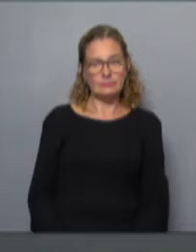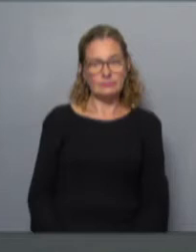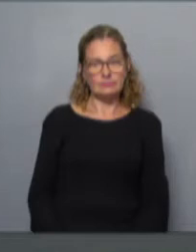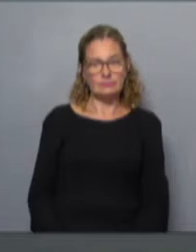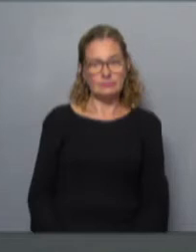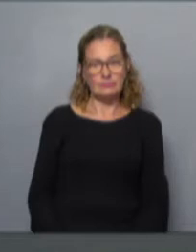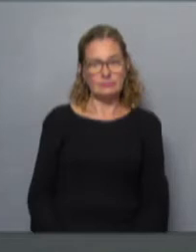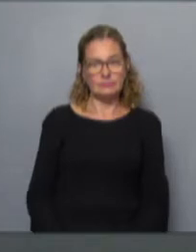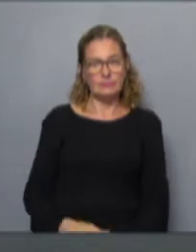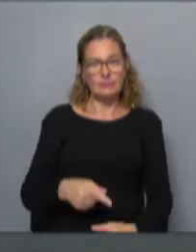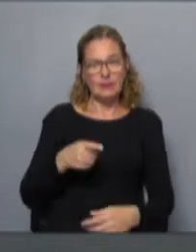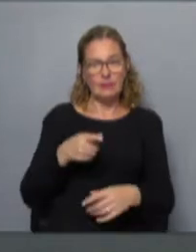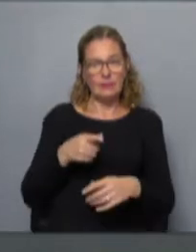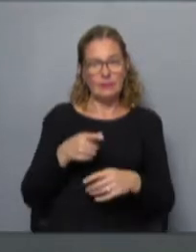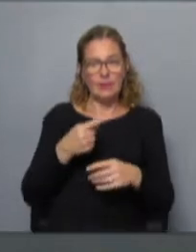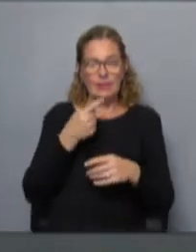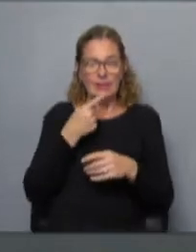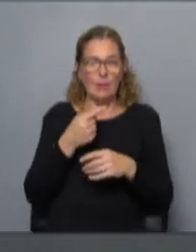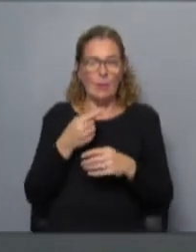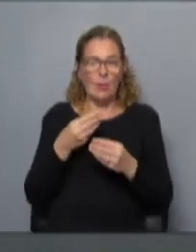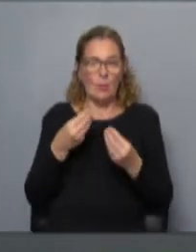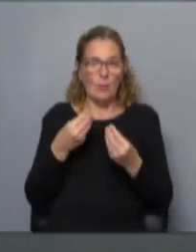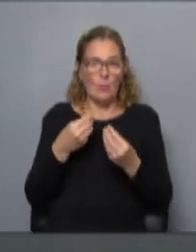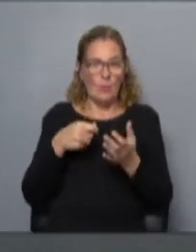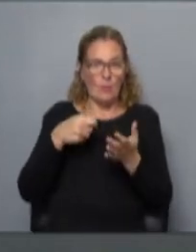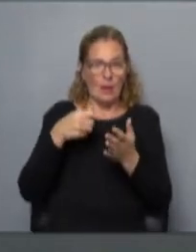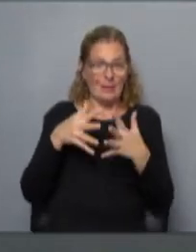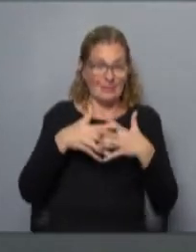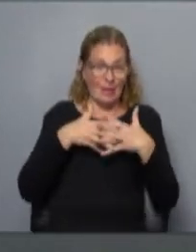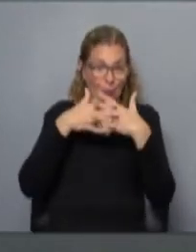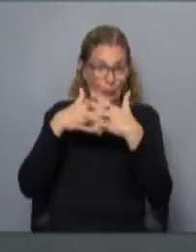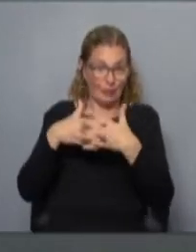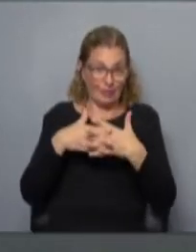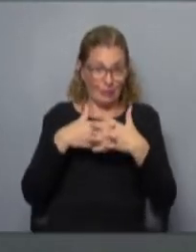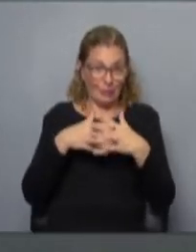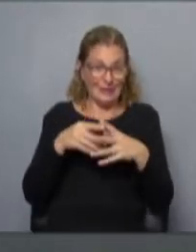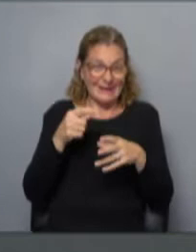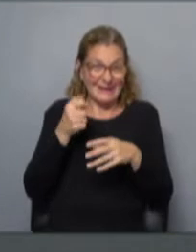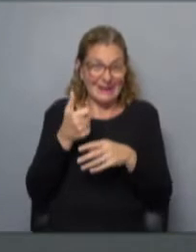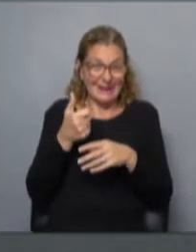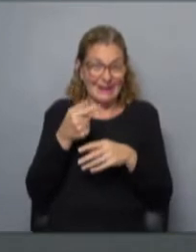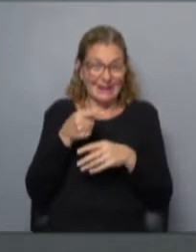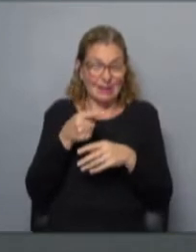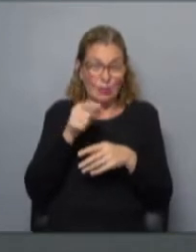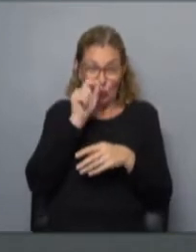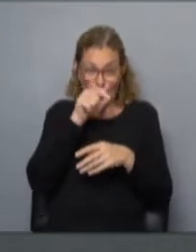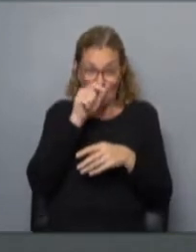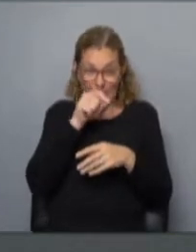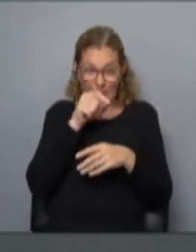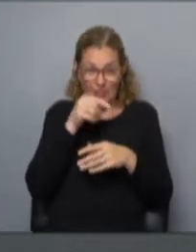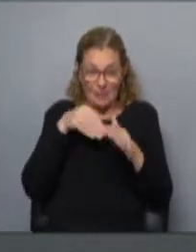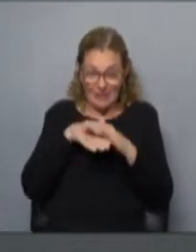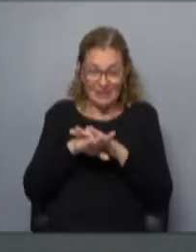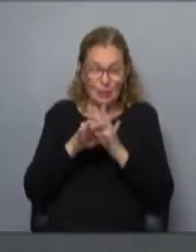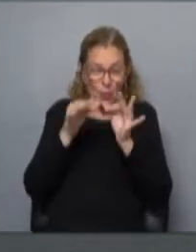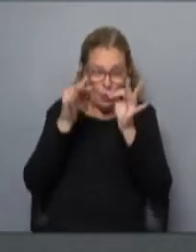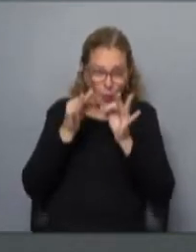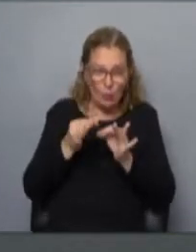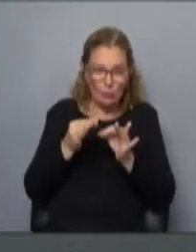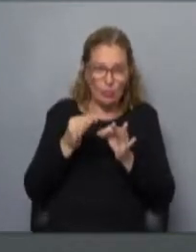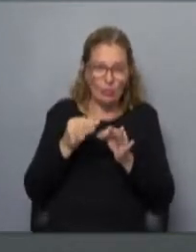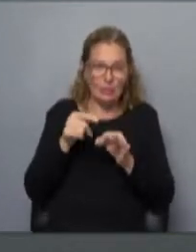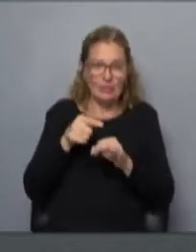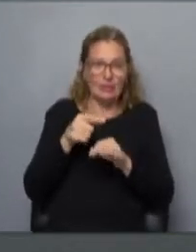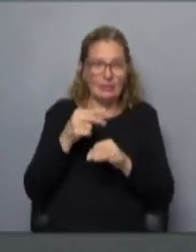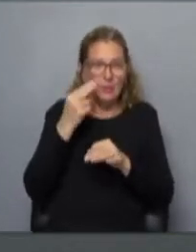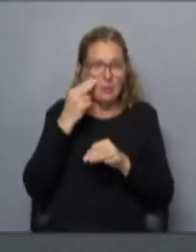Elon Musk, digamos, multimillonario estadounidense que recientemente adquirió Twitter, se ha metido justamente producto